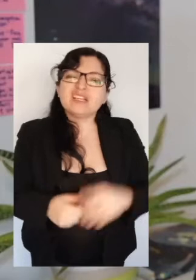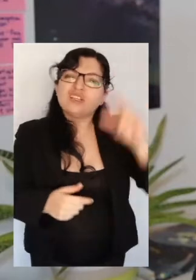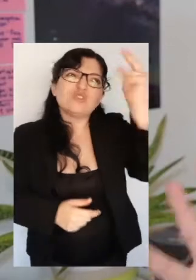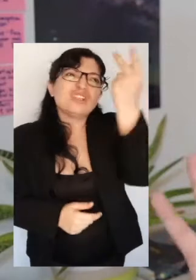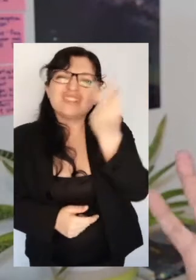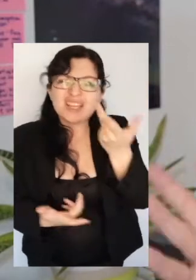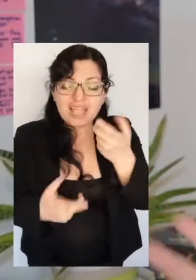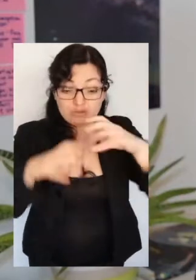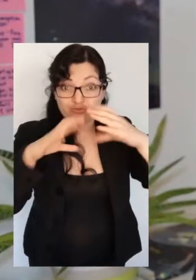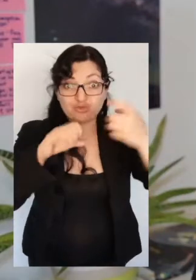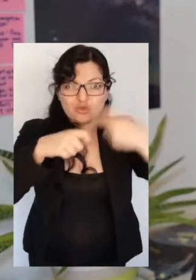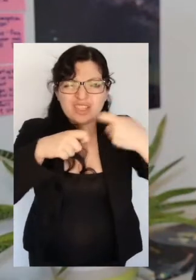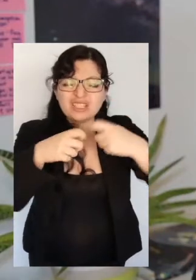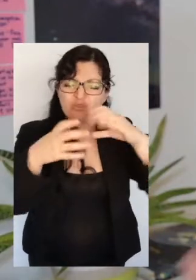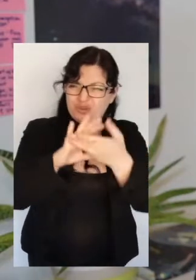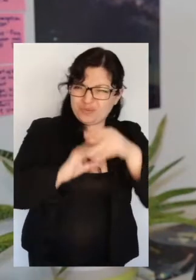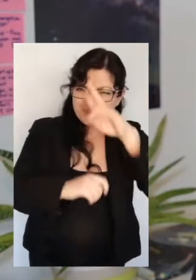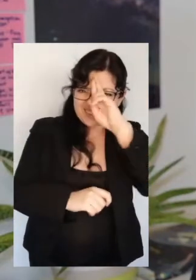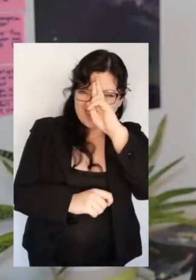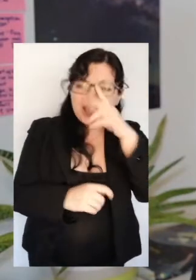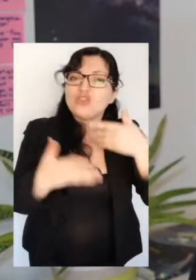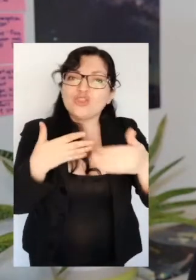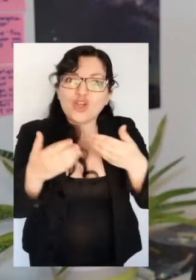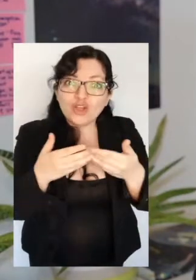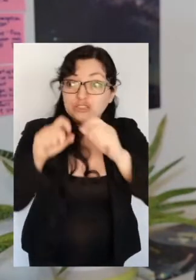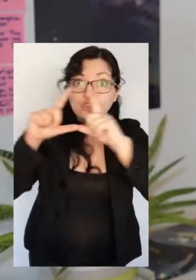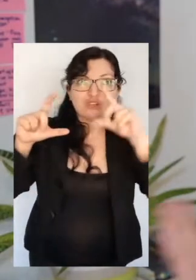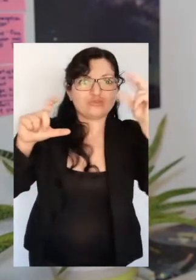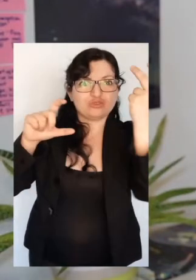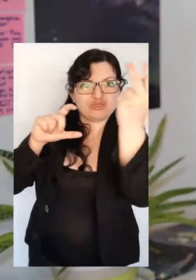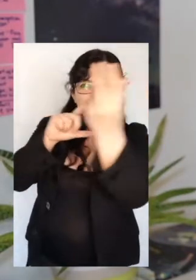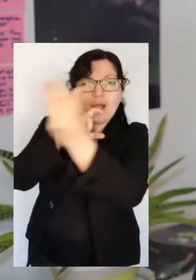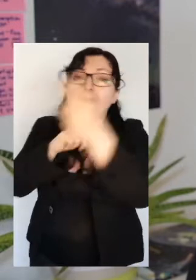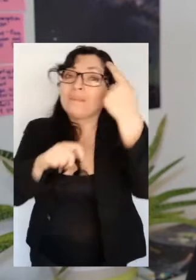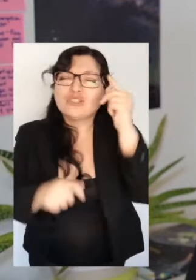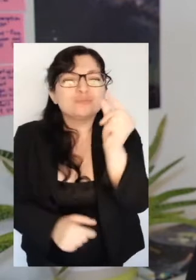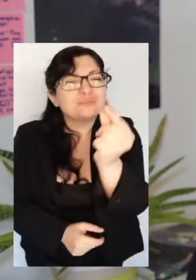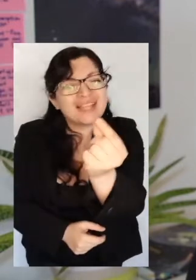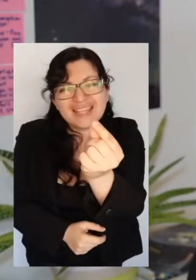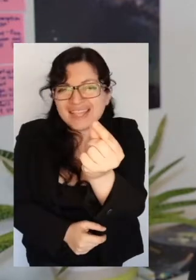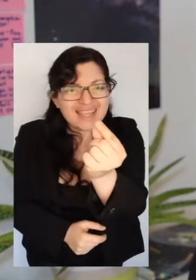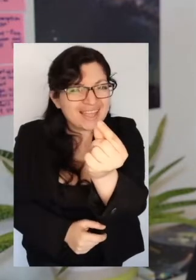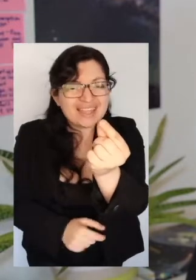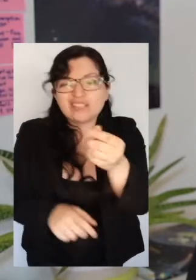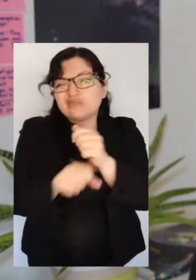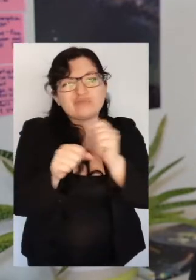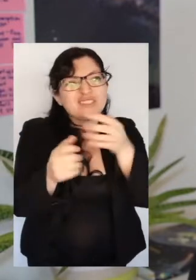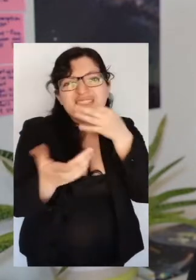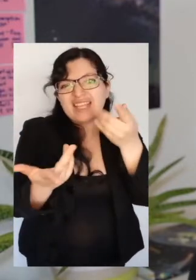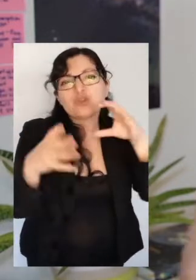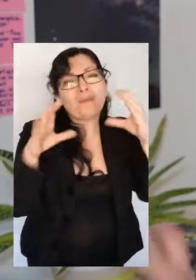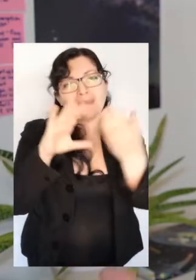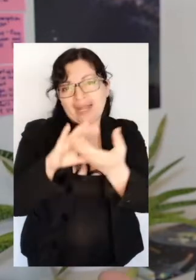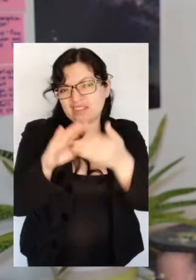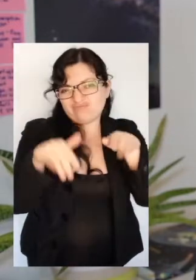son rocas de formas muy curiosas que orbitan nuestro Sol, pero son muy pequeños para ser clasificados como planetas.